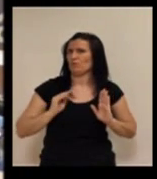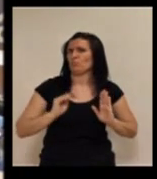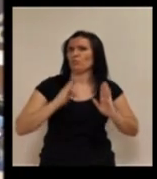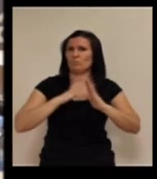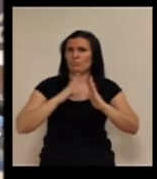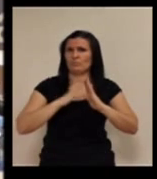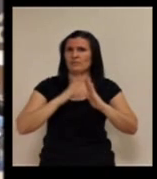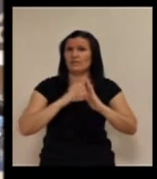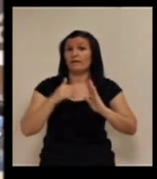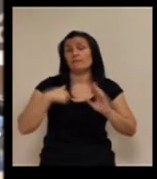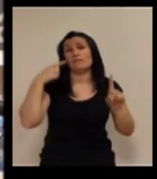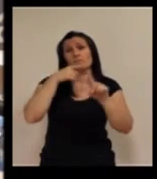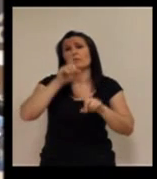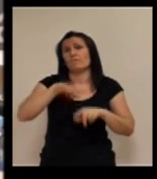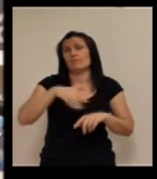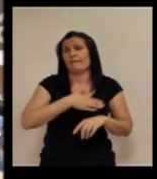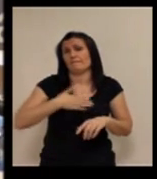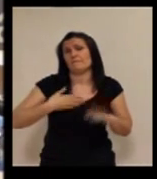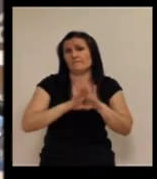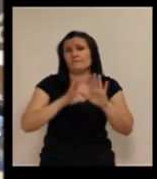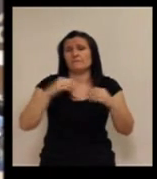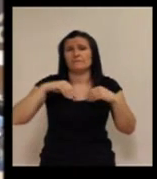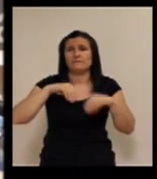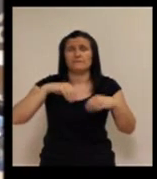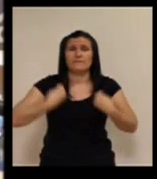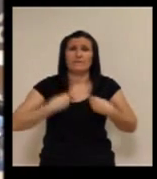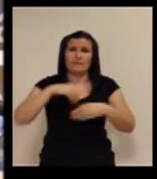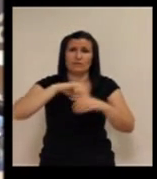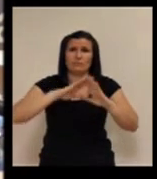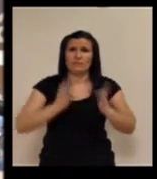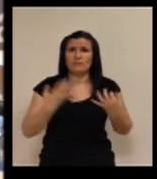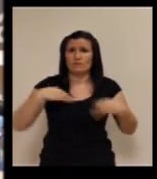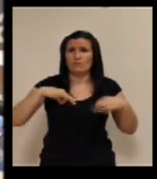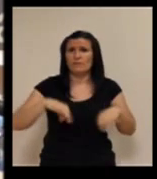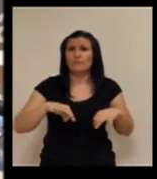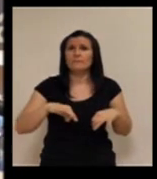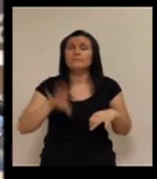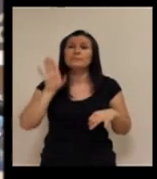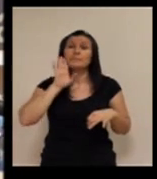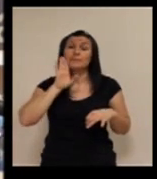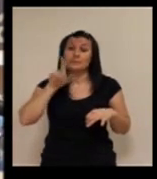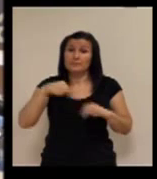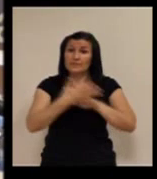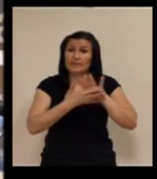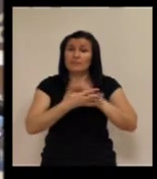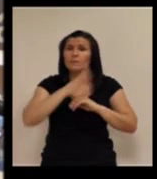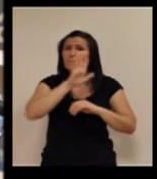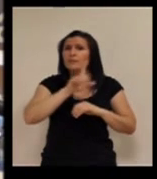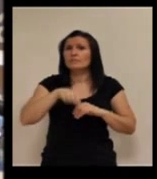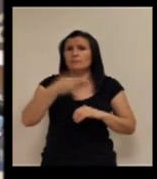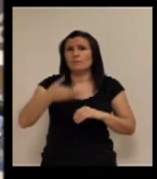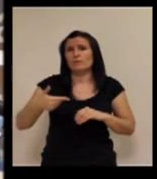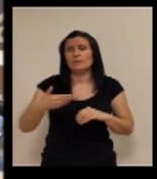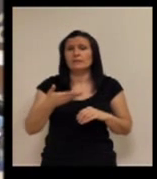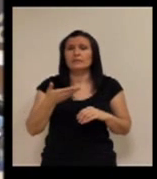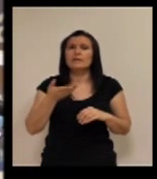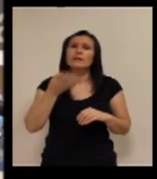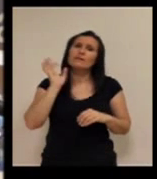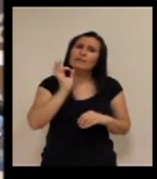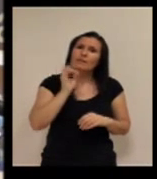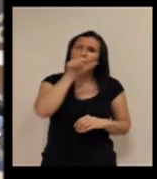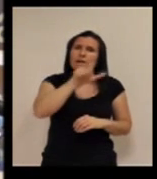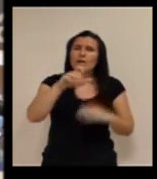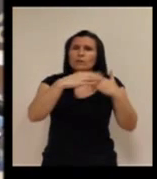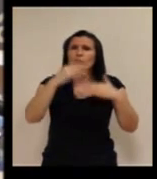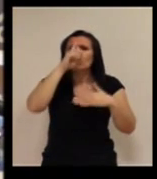de lo que se trata. Retomando también un poco algo que ha comentado Begoña y que también nos parece importante, es verdad que el